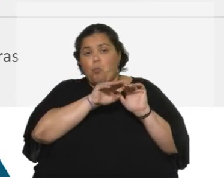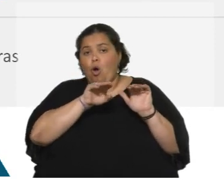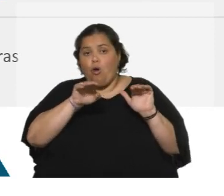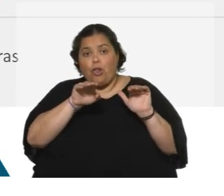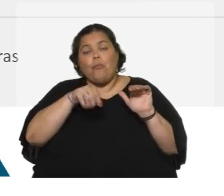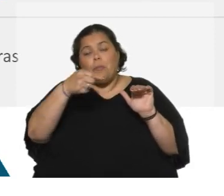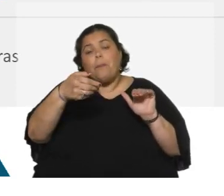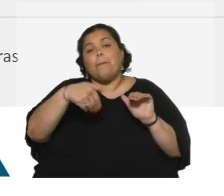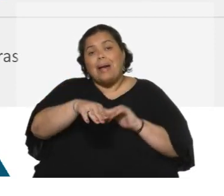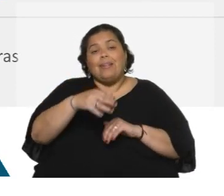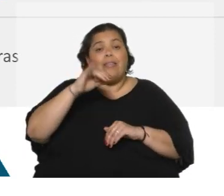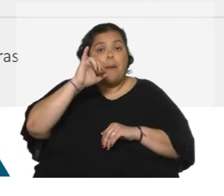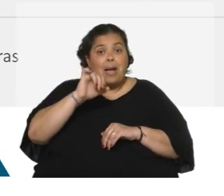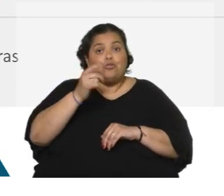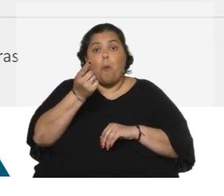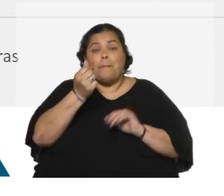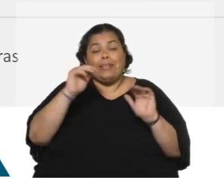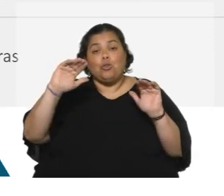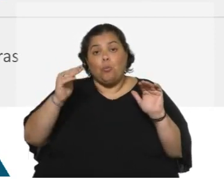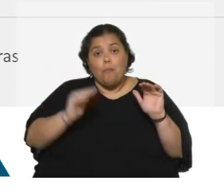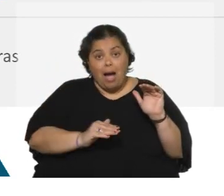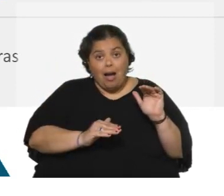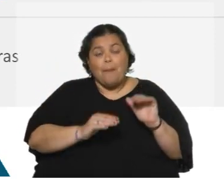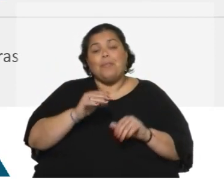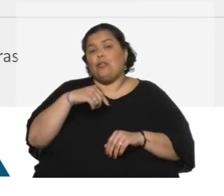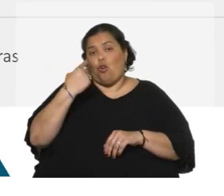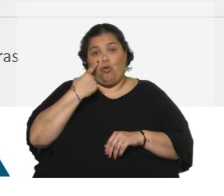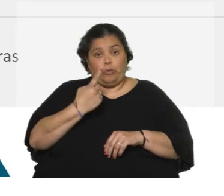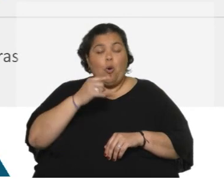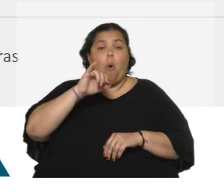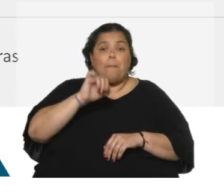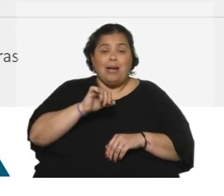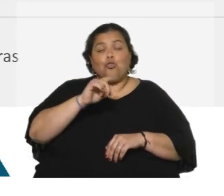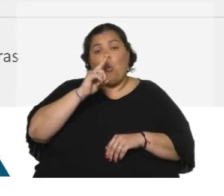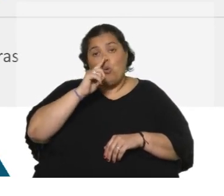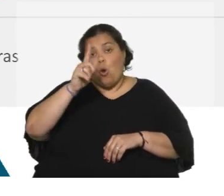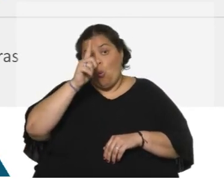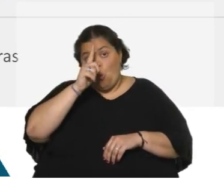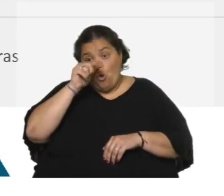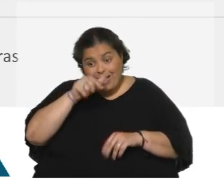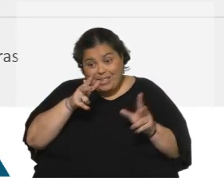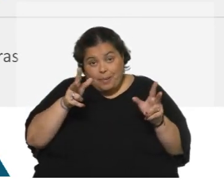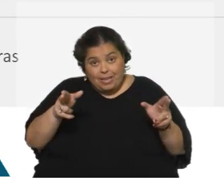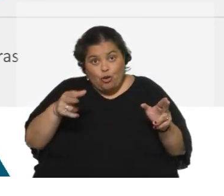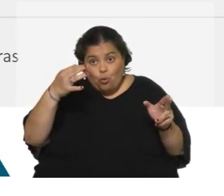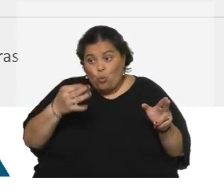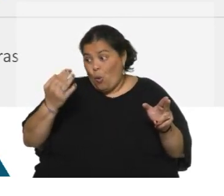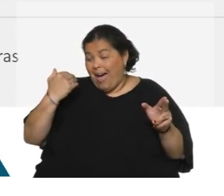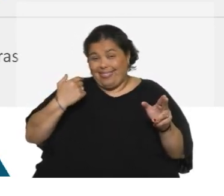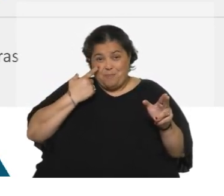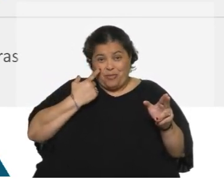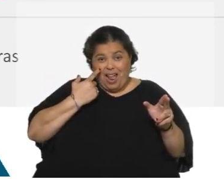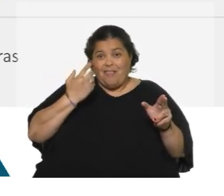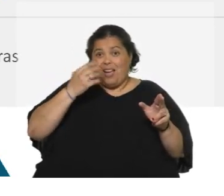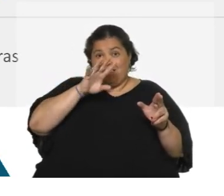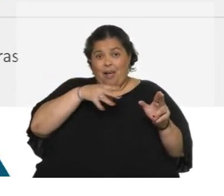de mayo, baja de precios, todo lo vivimos. Mayo, junio, julio, el periodo del que hablábamos antes. Acá está la explicación